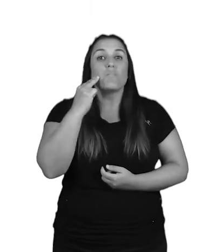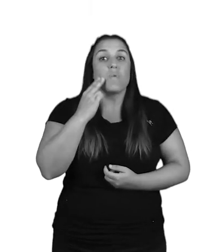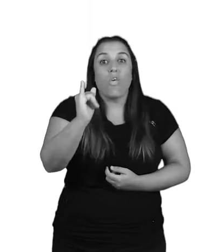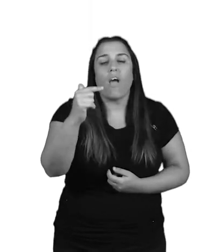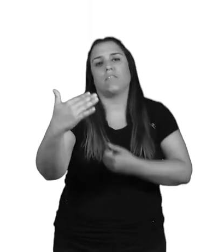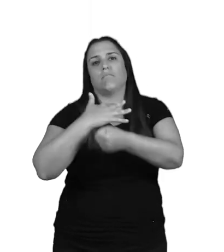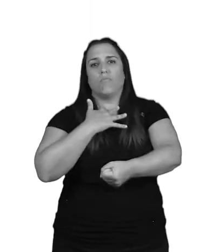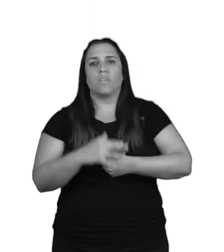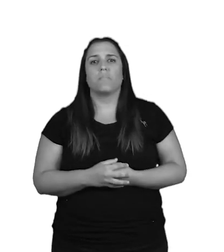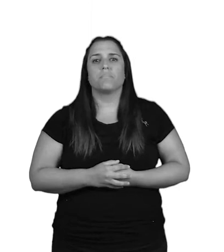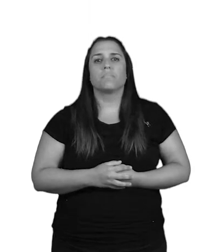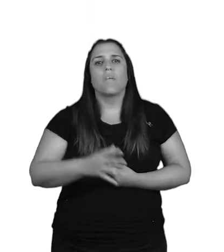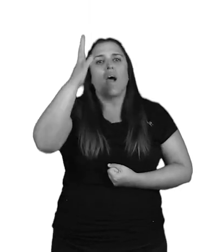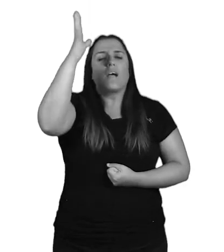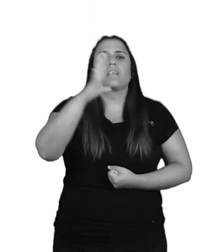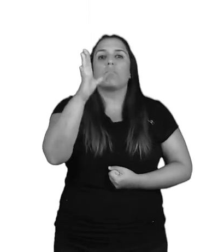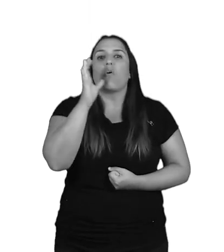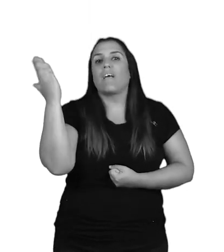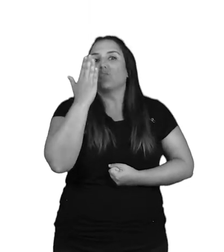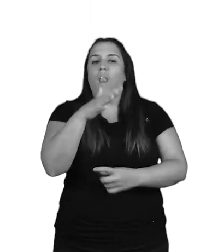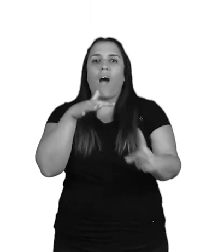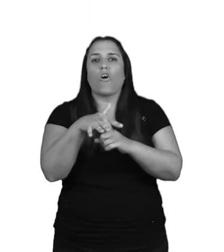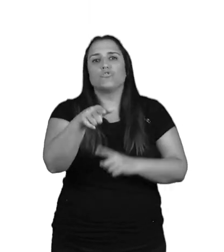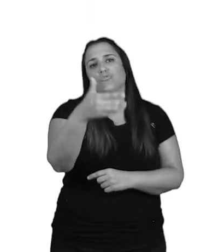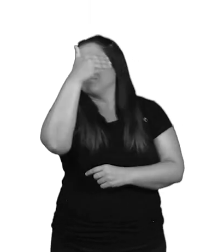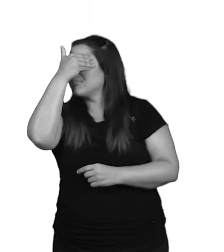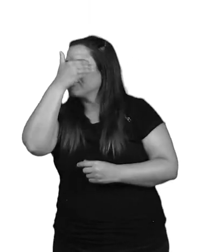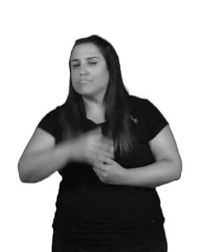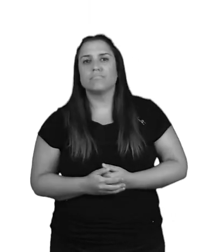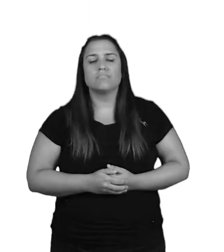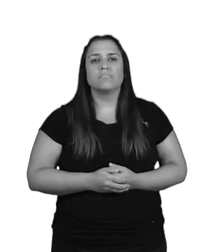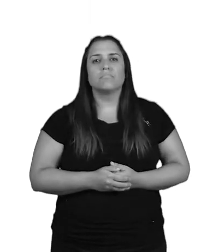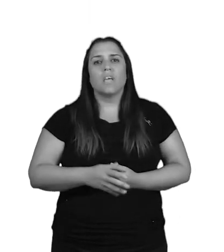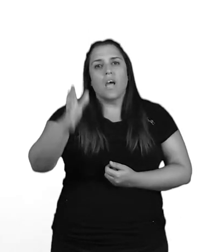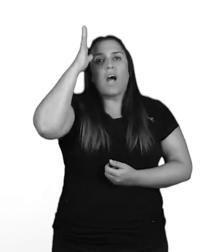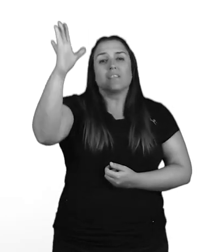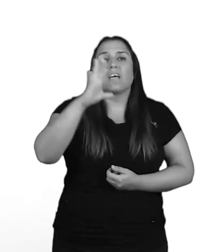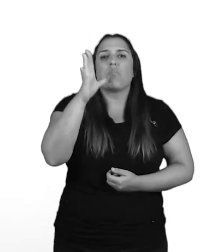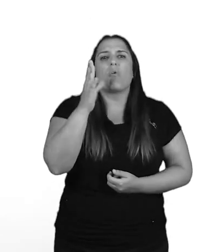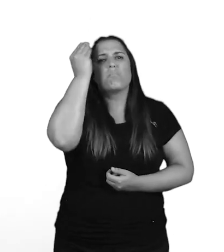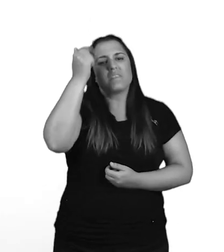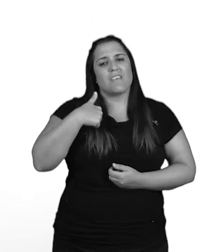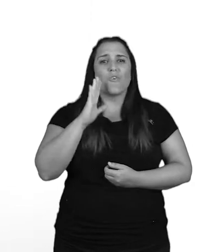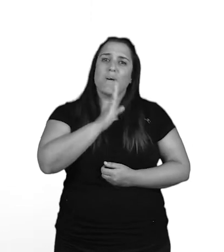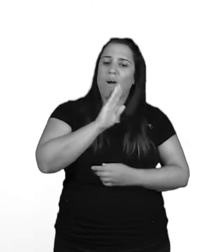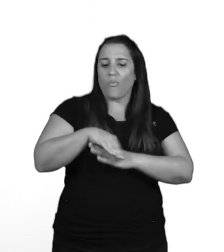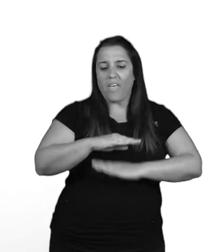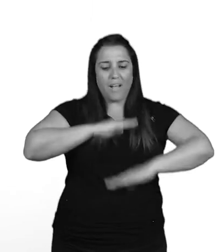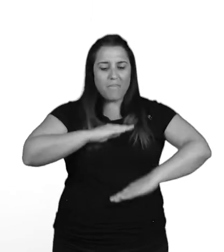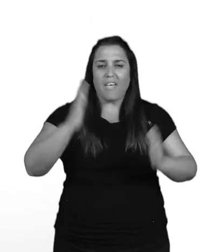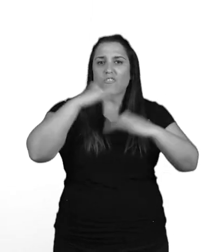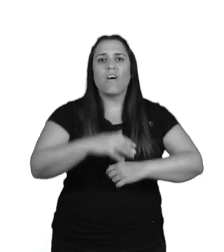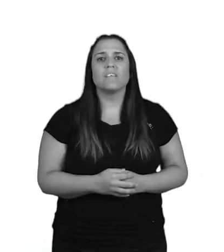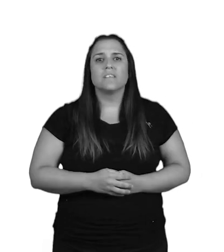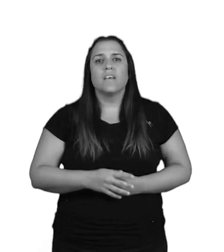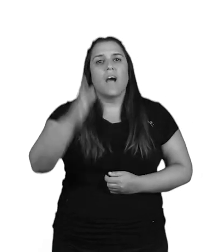de que me transmitas tus miedos. Harta de que cuando me acosan en el colegio, mires para otro lado. Harta de que creas que no soy capaz de ser